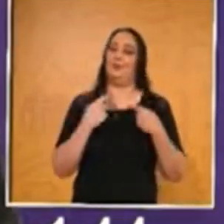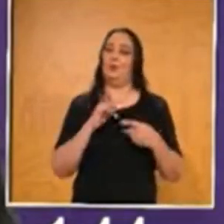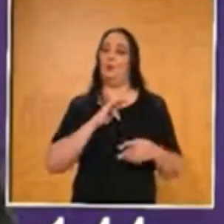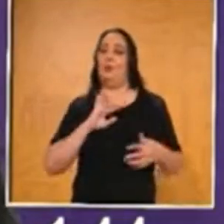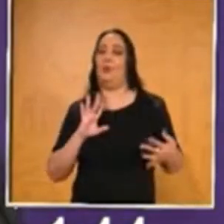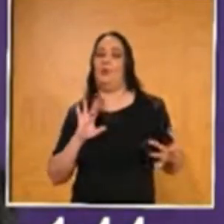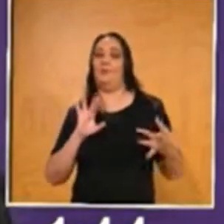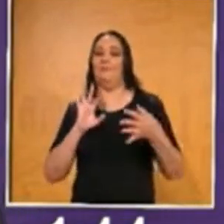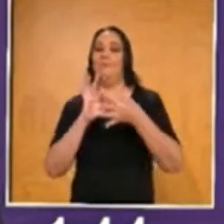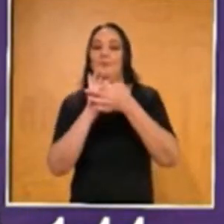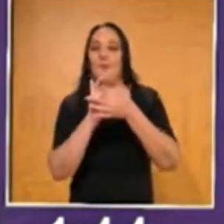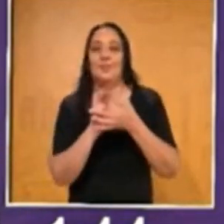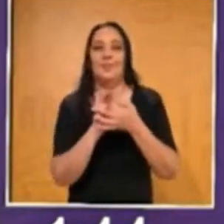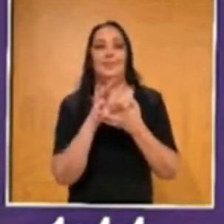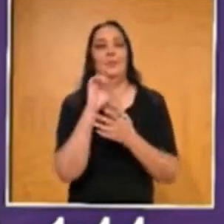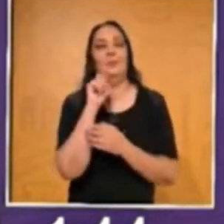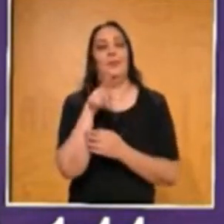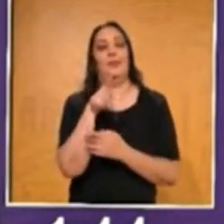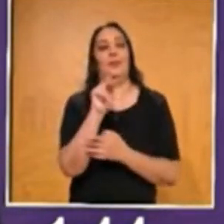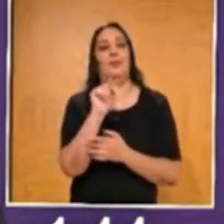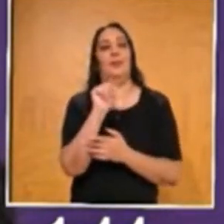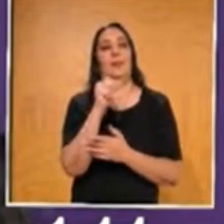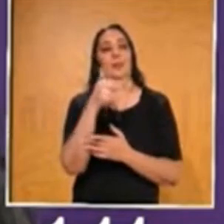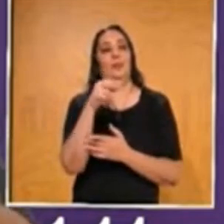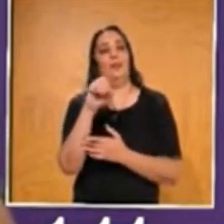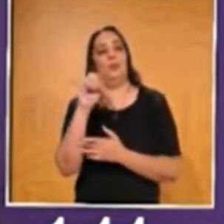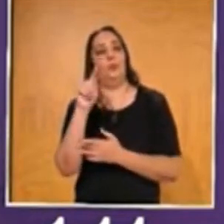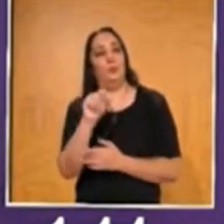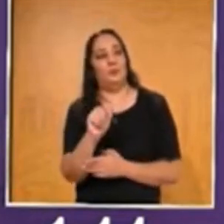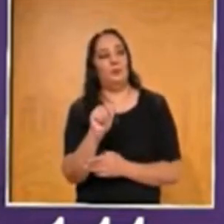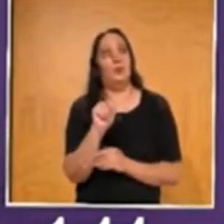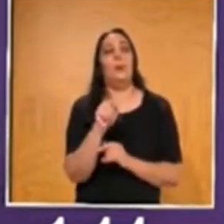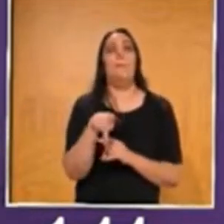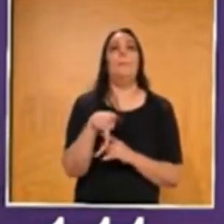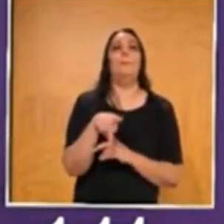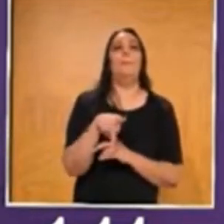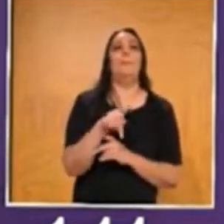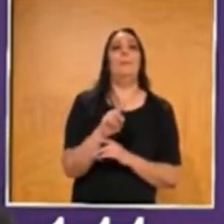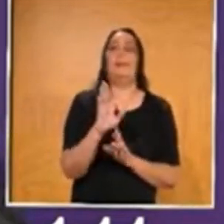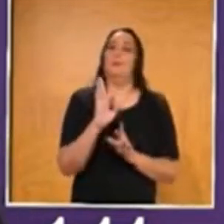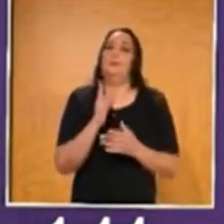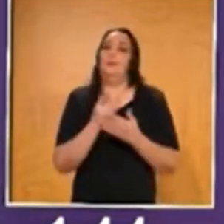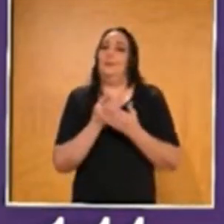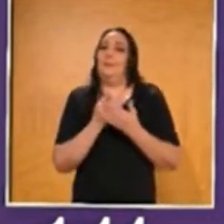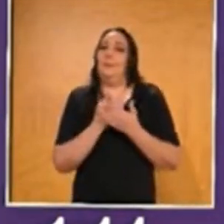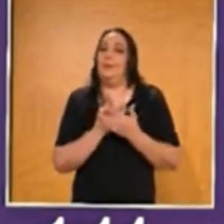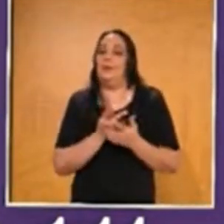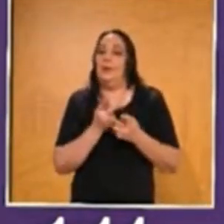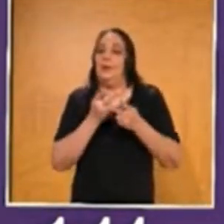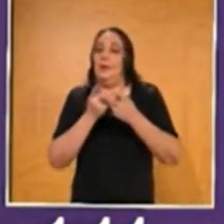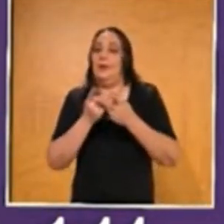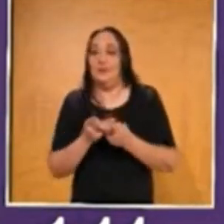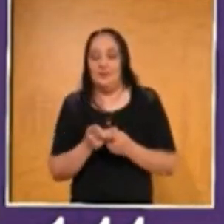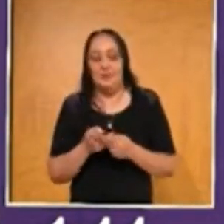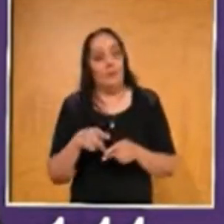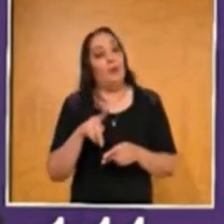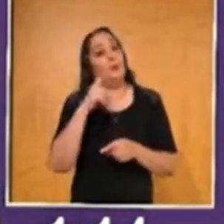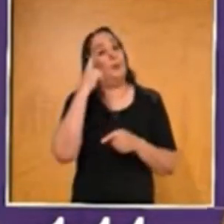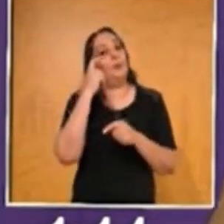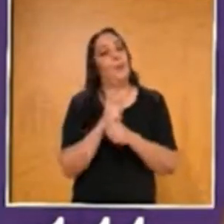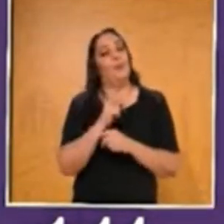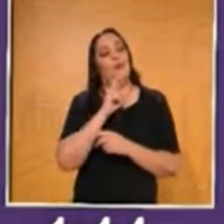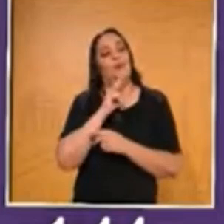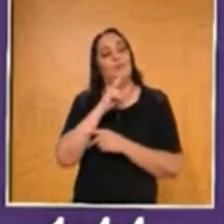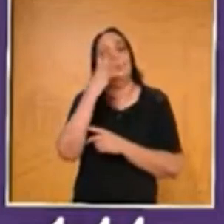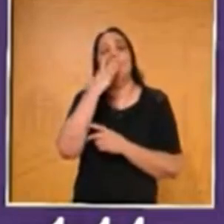en la plataforma de una manera totalmente en vivo. No sin antes, no con manancias. Vamos a decir la respuesta del